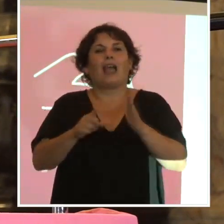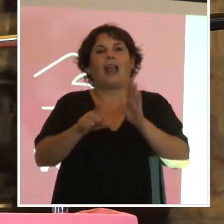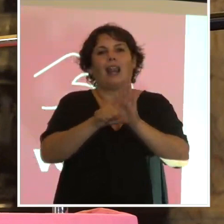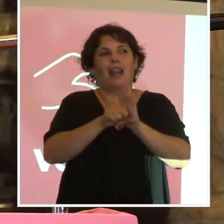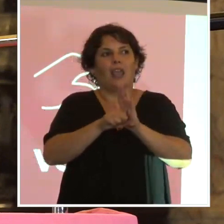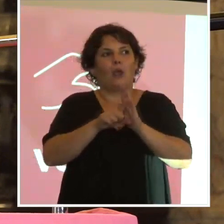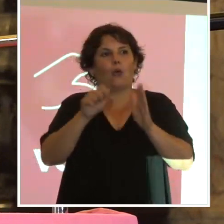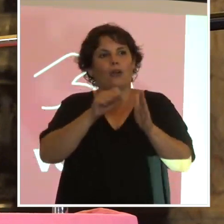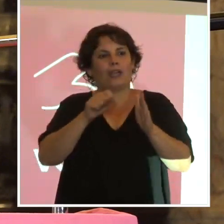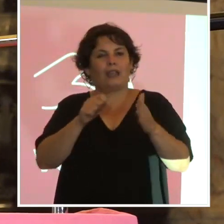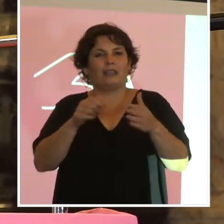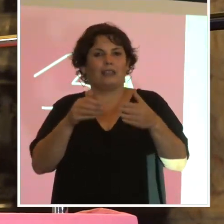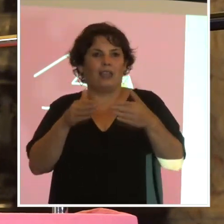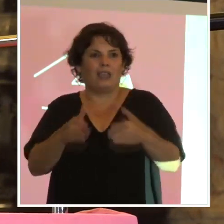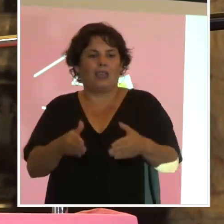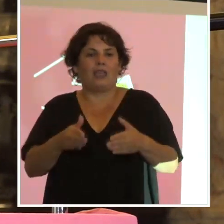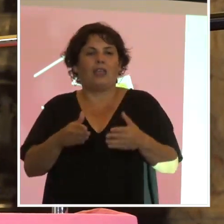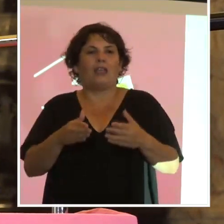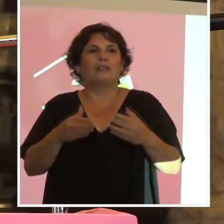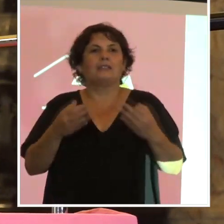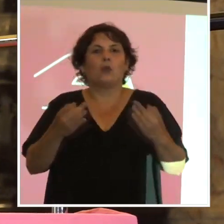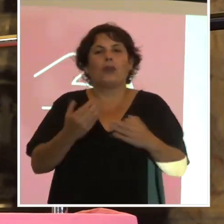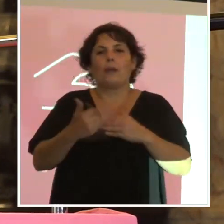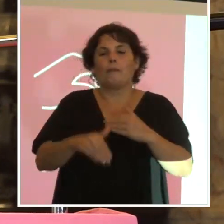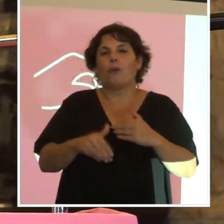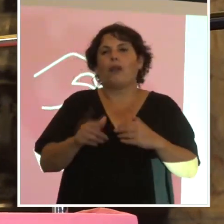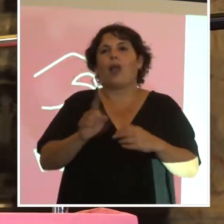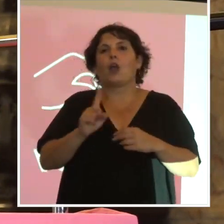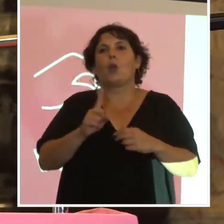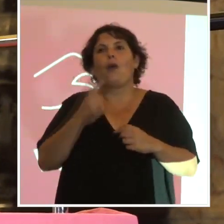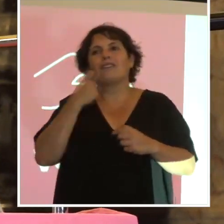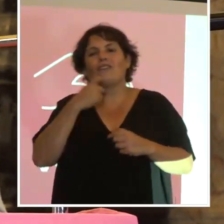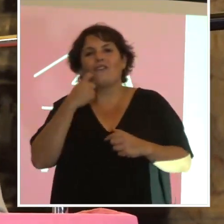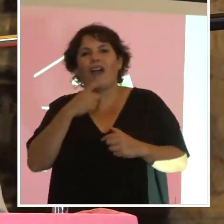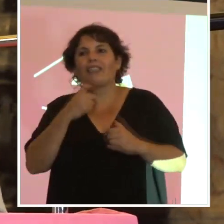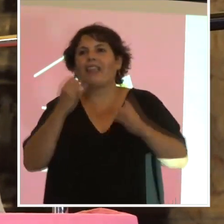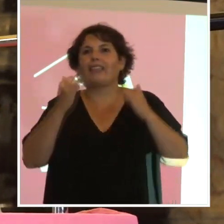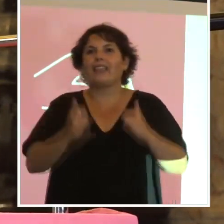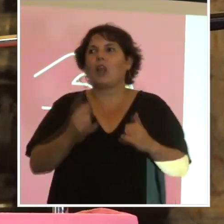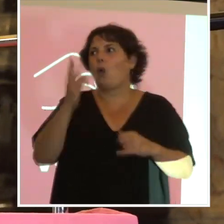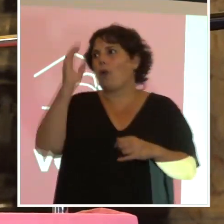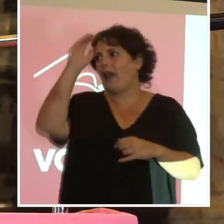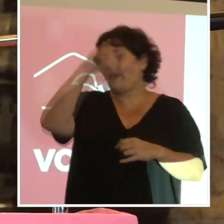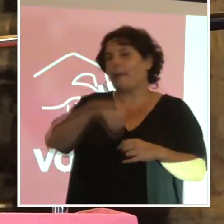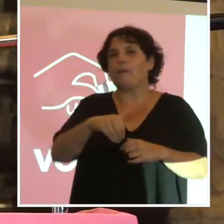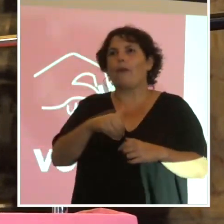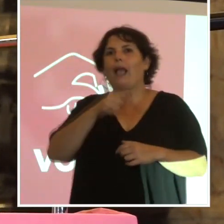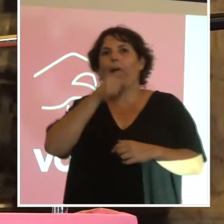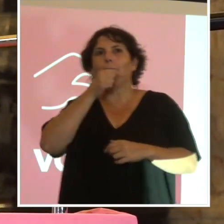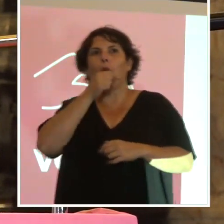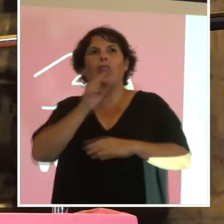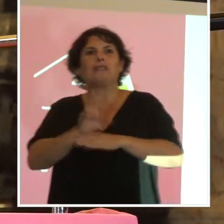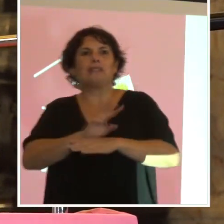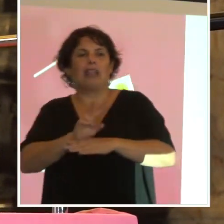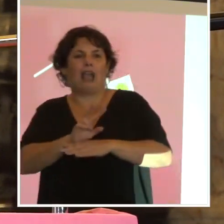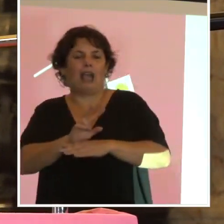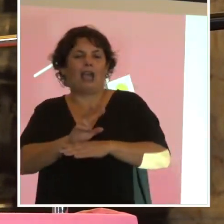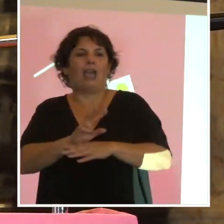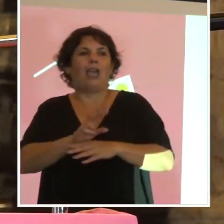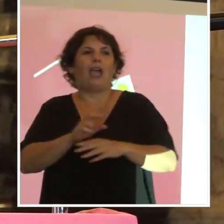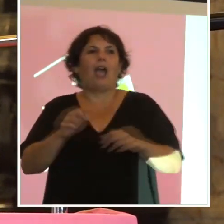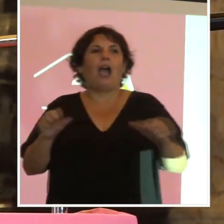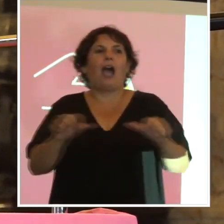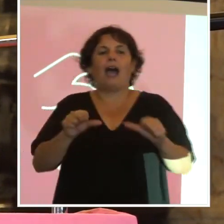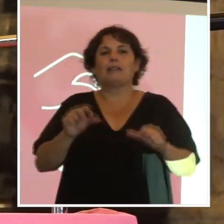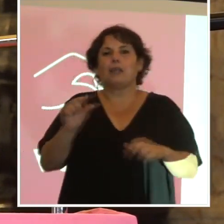materia de seguridad pública, no hace falta tener una república policíaca. Hace bien